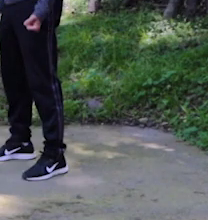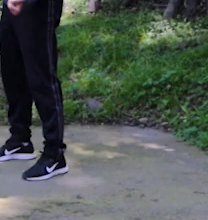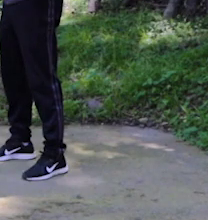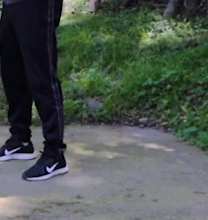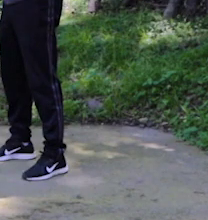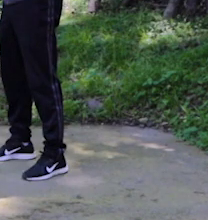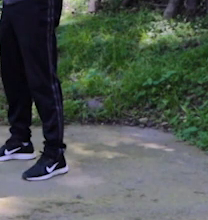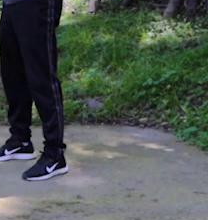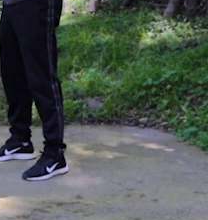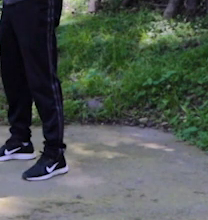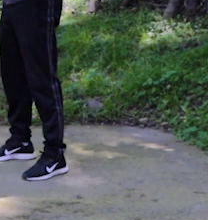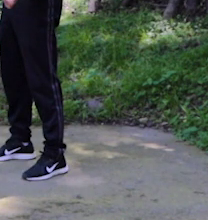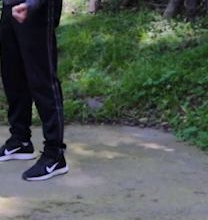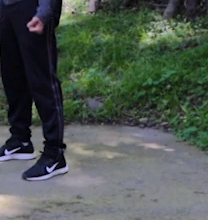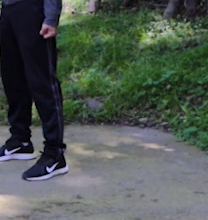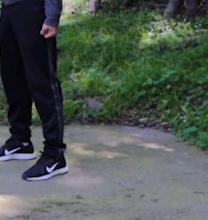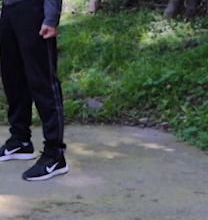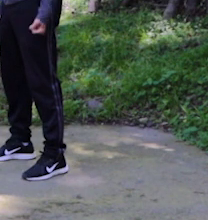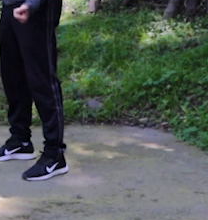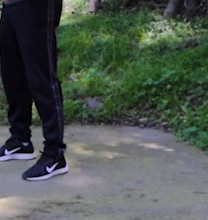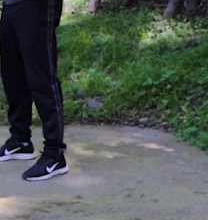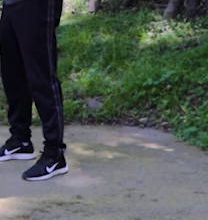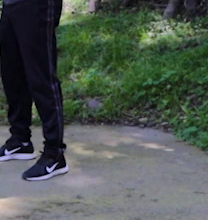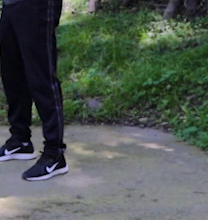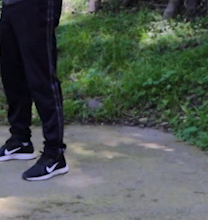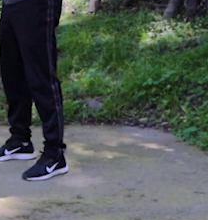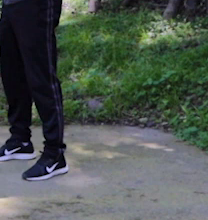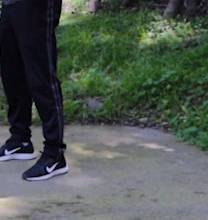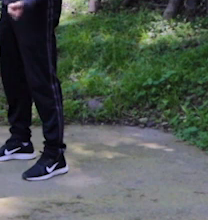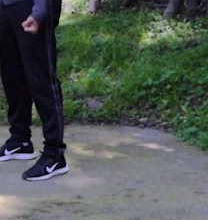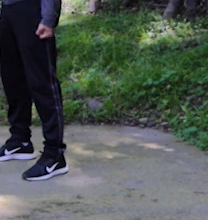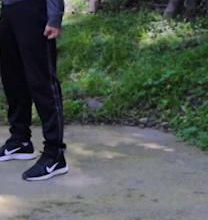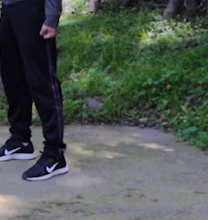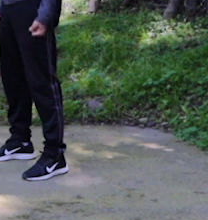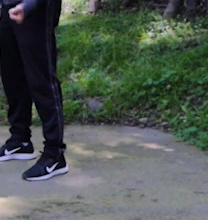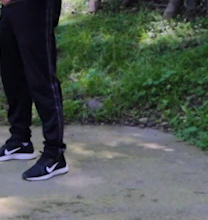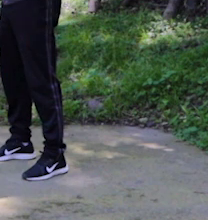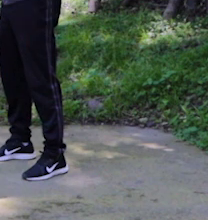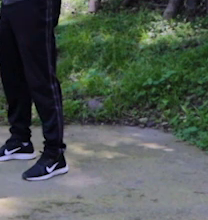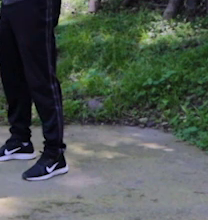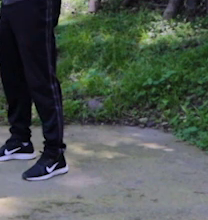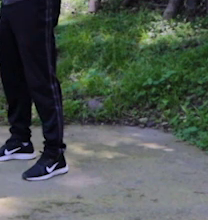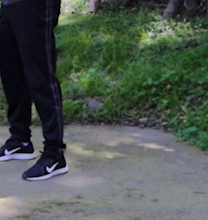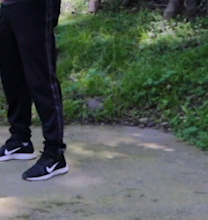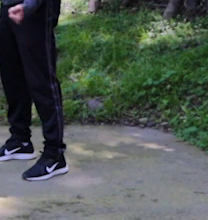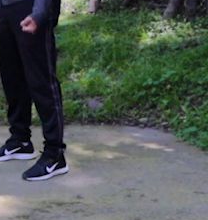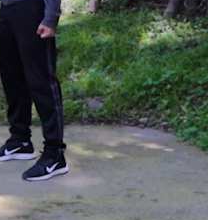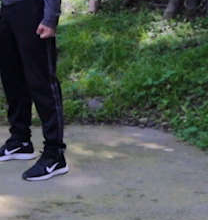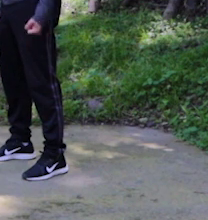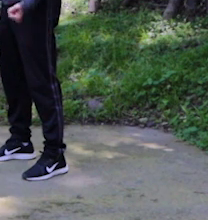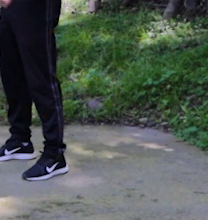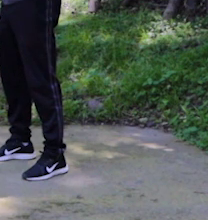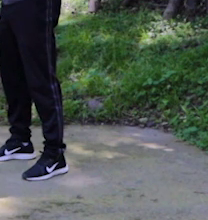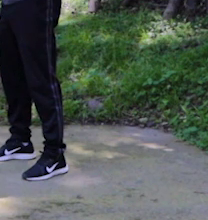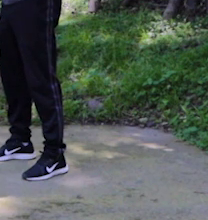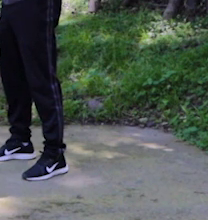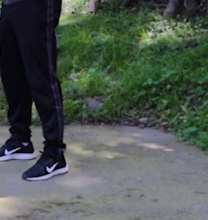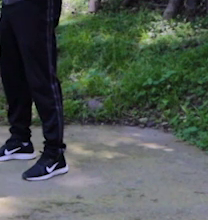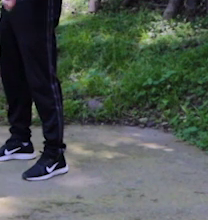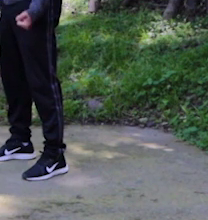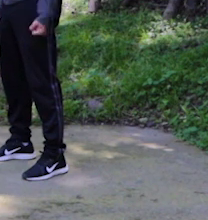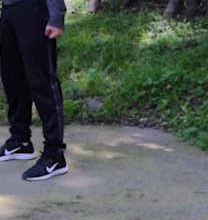exacto. Con fuerza, que se vea. Bien. 90 grados. Perfectamente bien realizado. Una vez más.